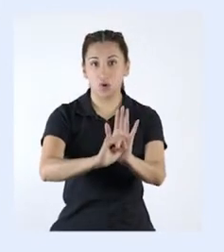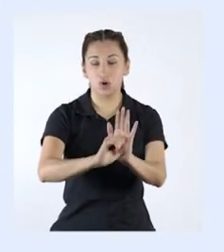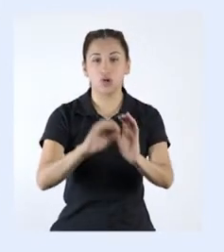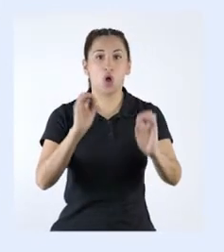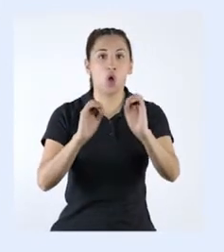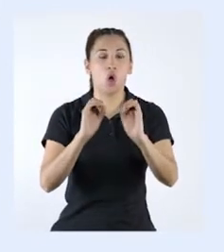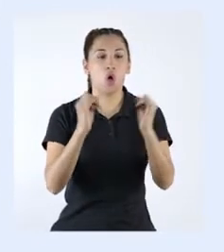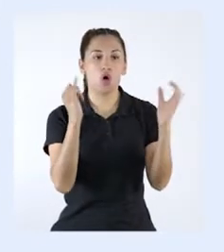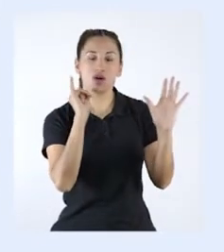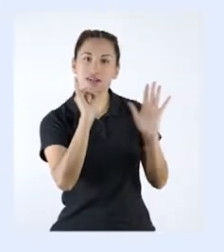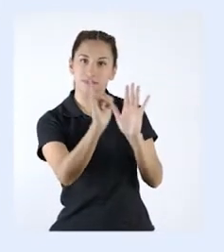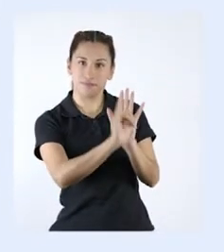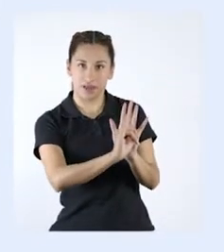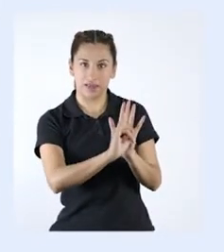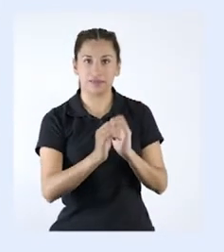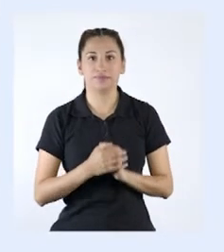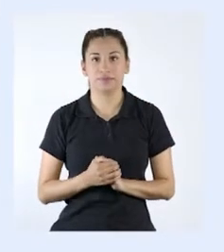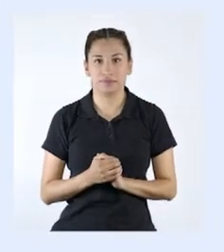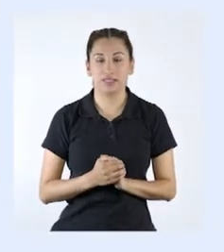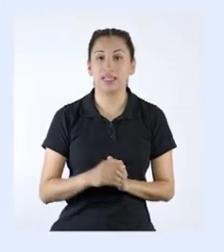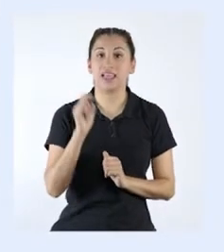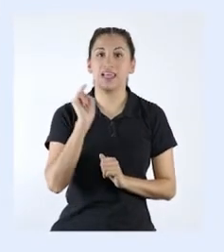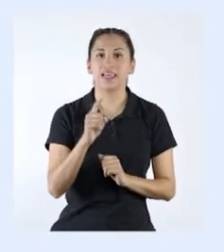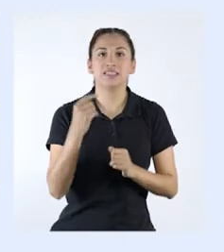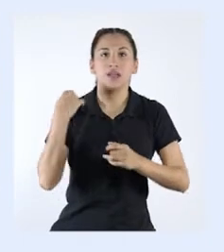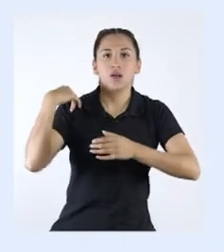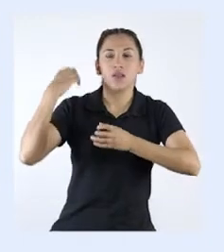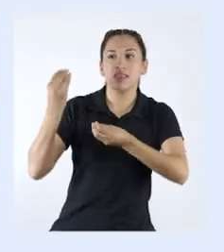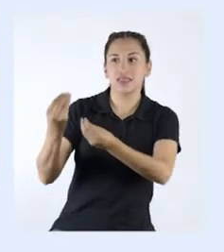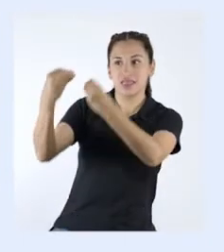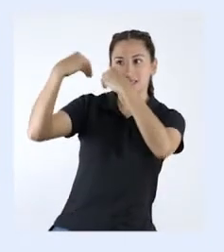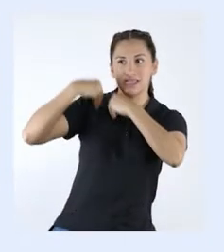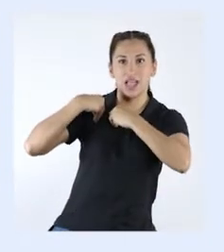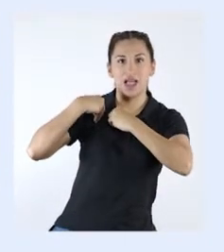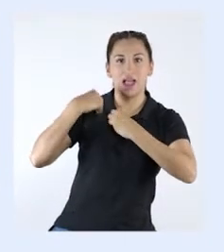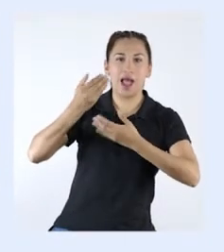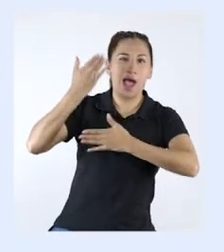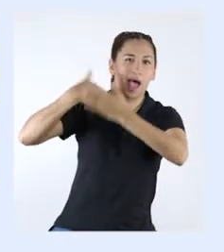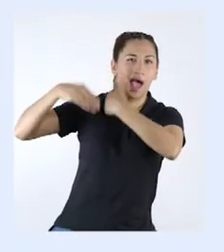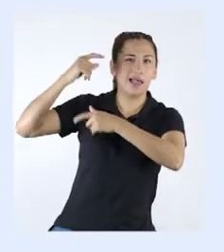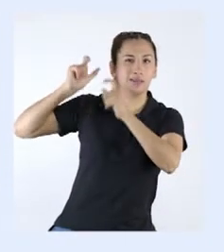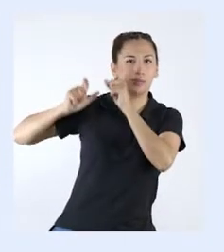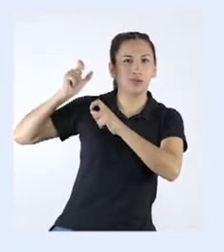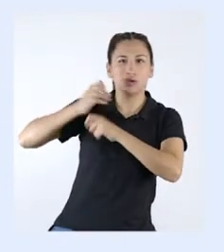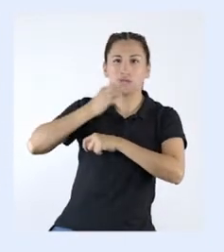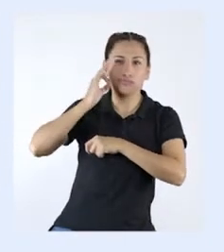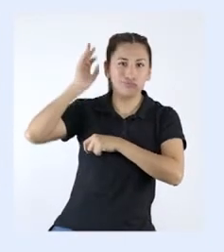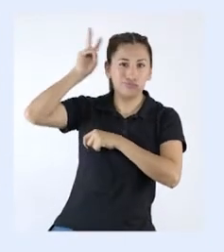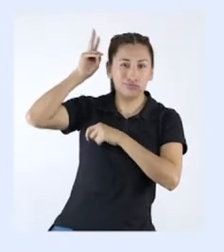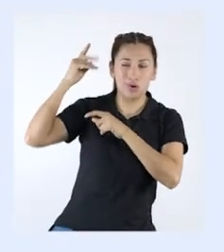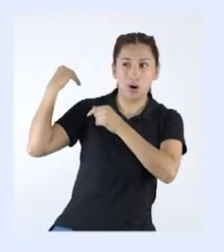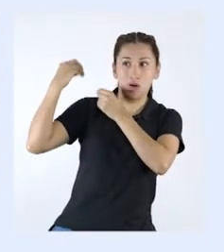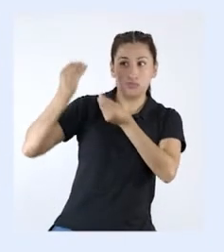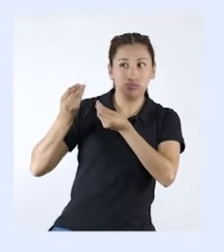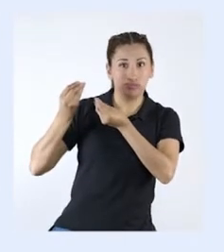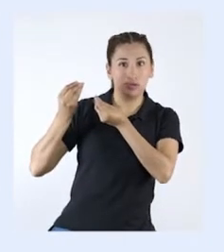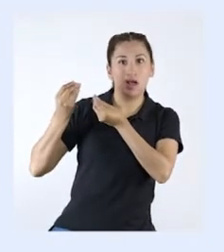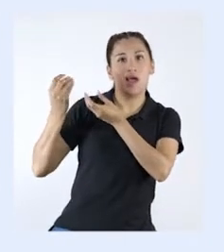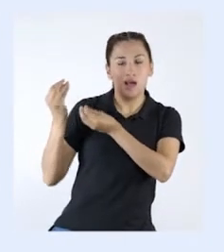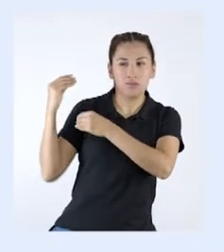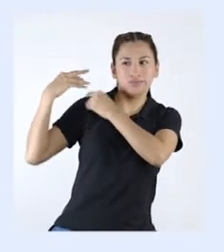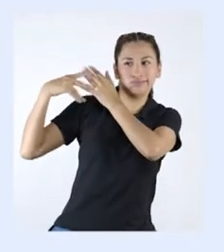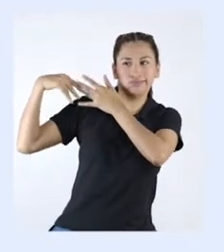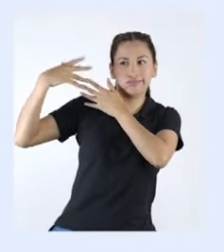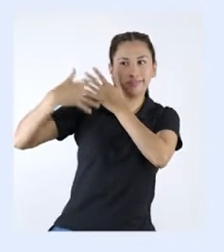simbólica o estética. Es la herencia recibida de los antepasados, que viene